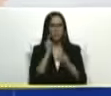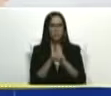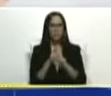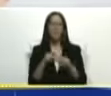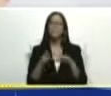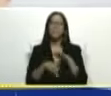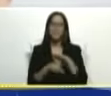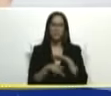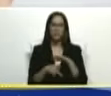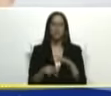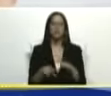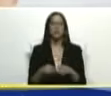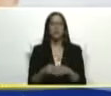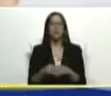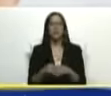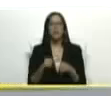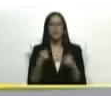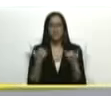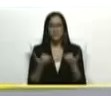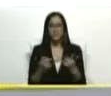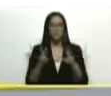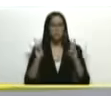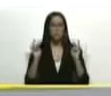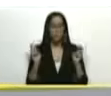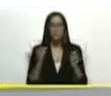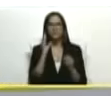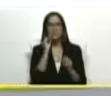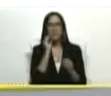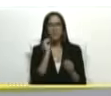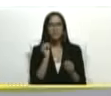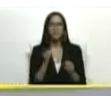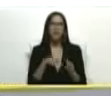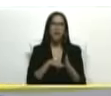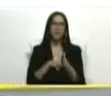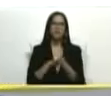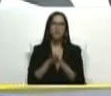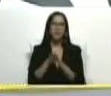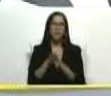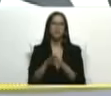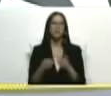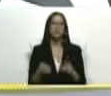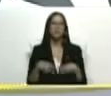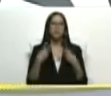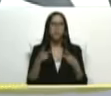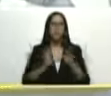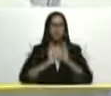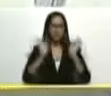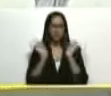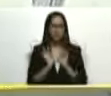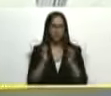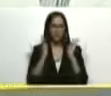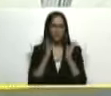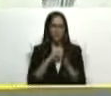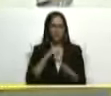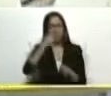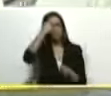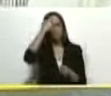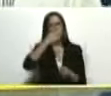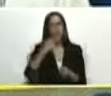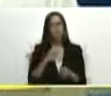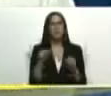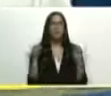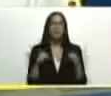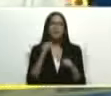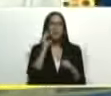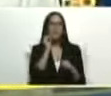pediátrico esta sería la primera experiencia también si se quiere avanzando hacia nueva forma de atención de nuestro pueblo entonces esta